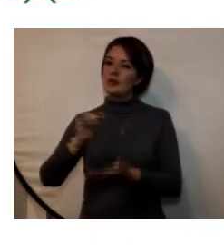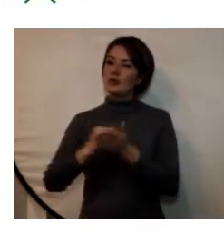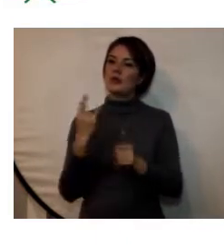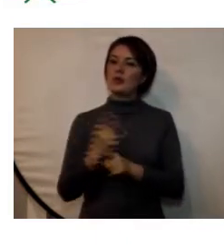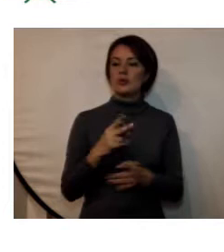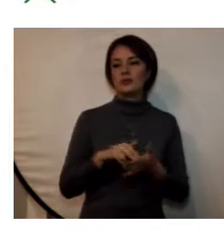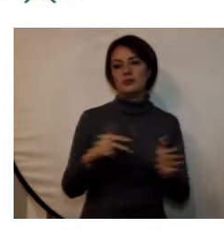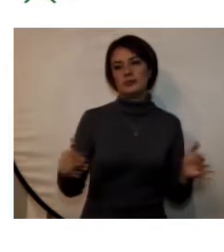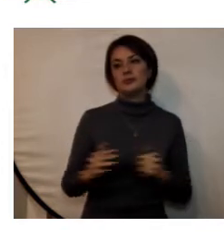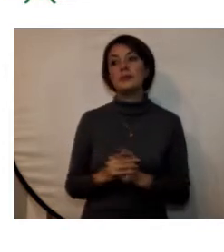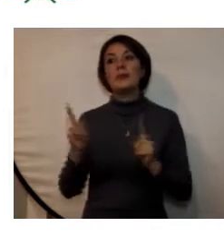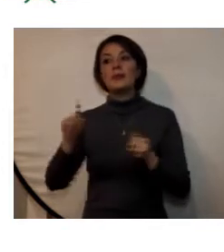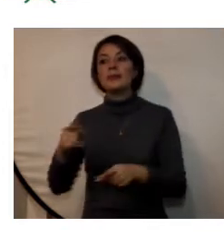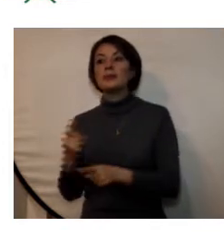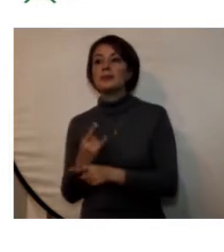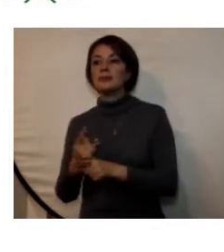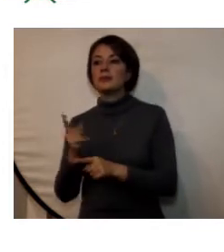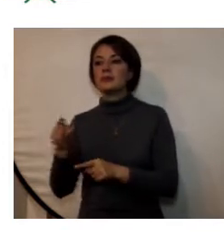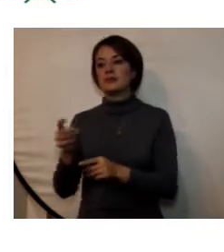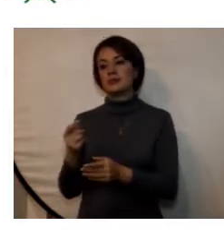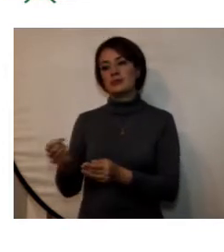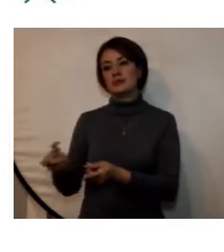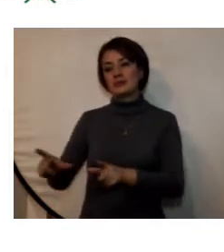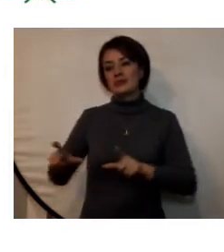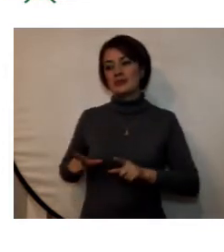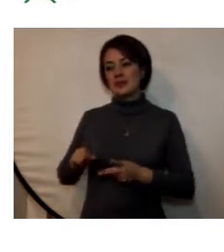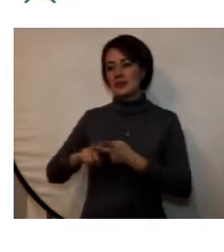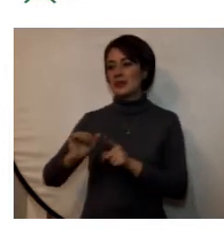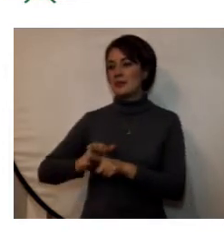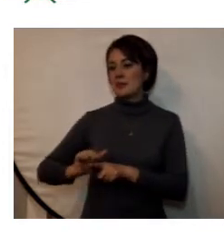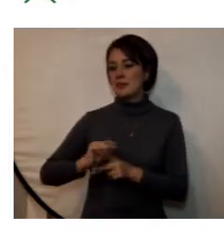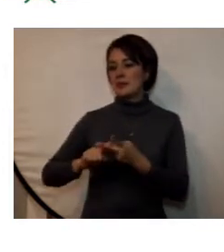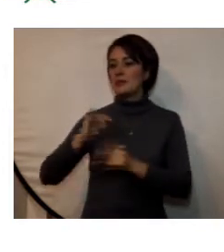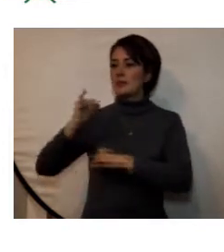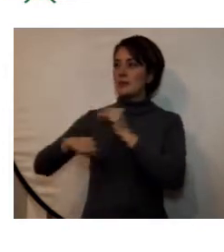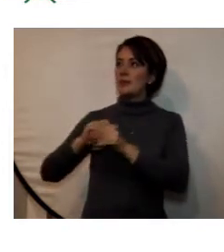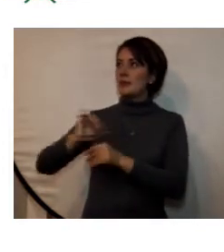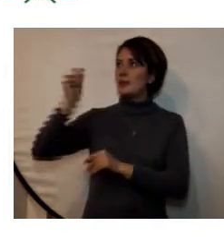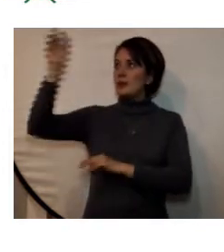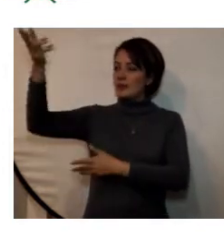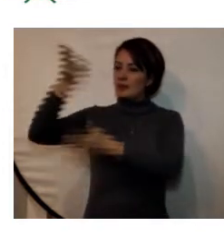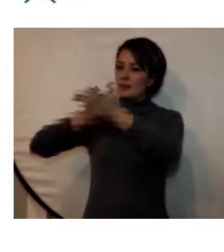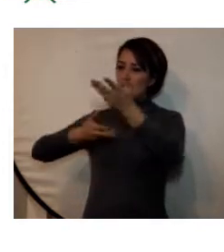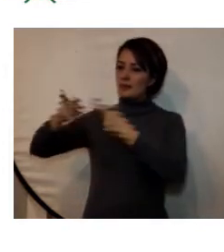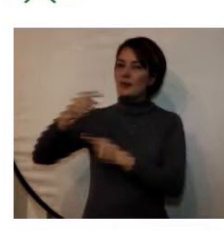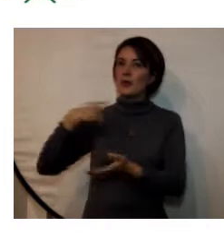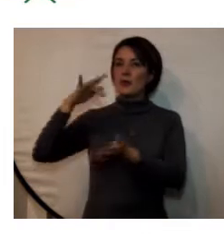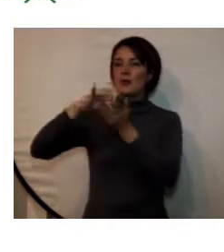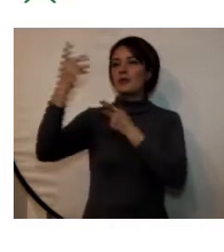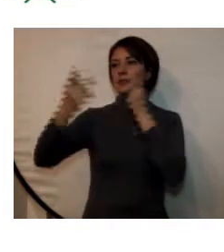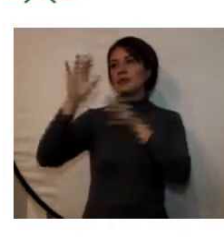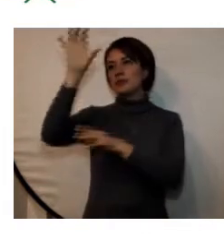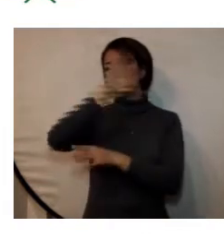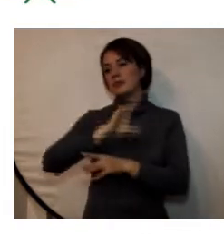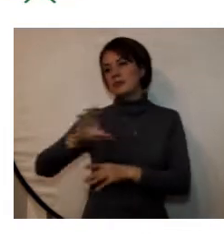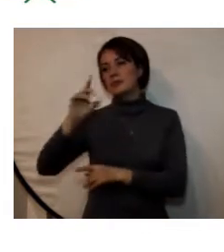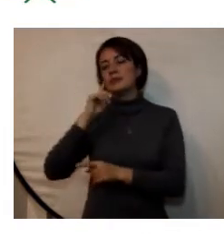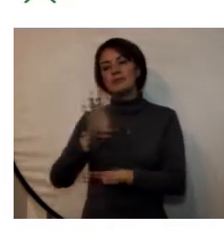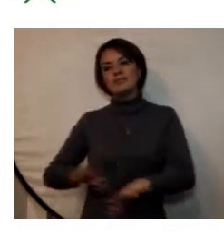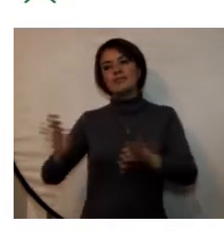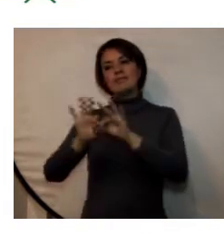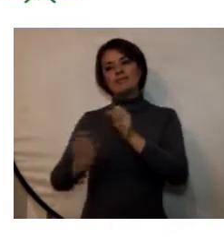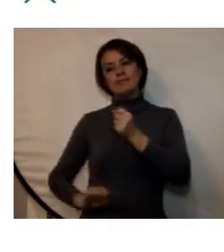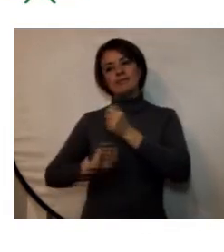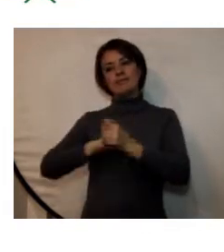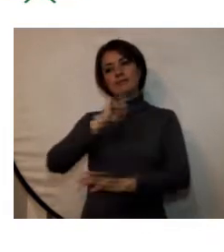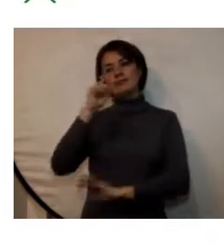además de la oferta de opciones de grado pasantías intercambios y visitas empresariales en el exterior que complementan de manera importante la